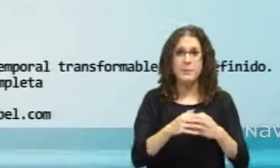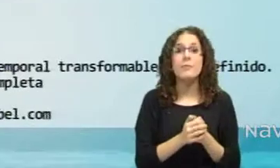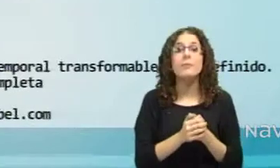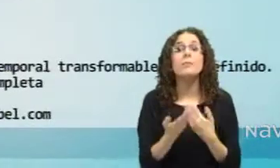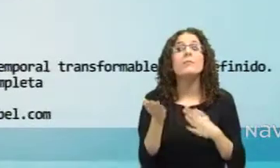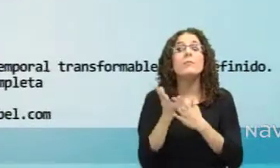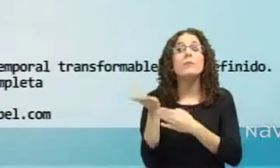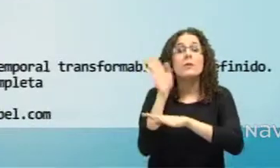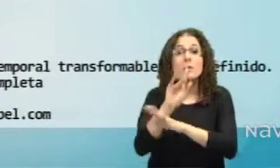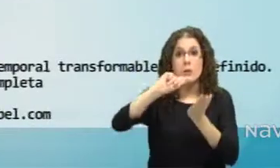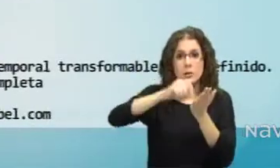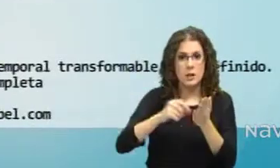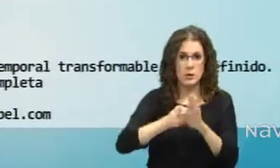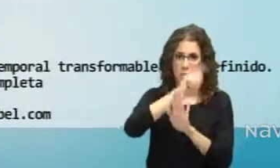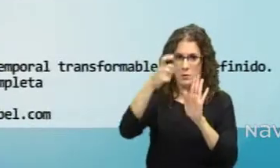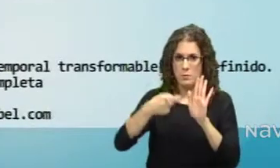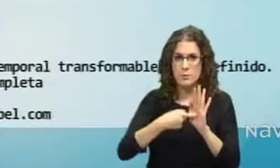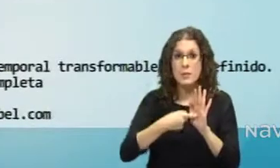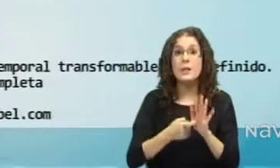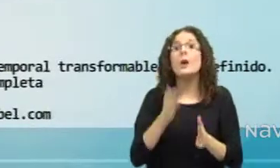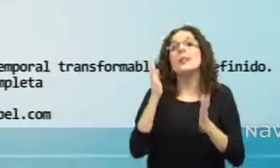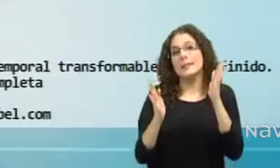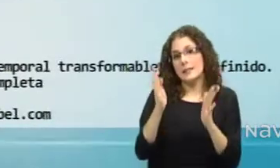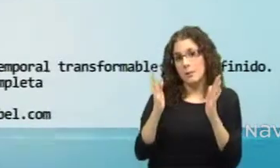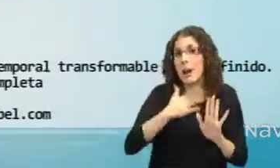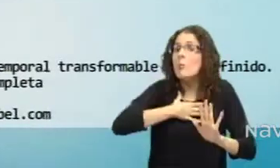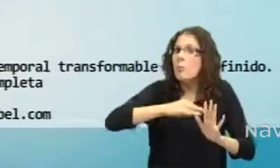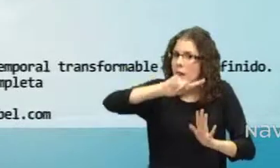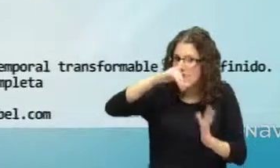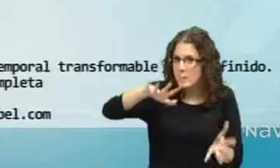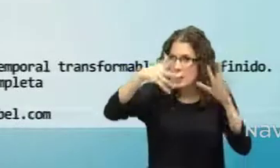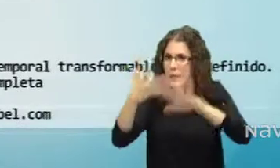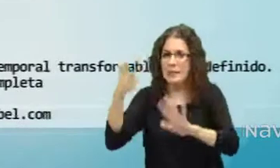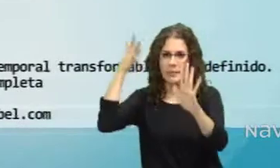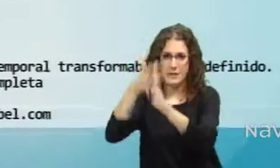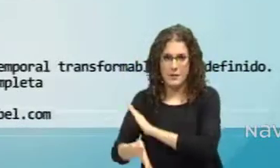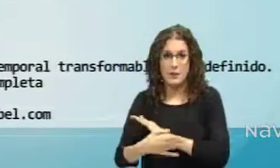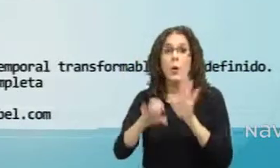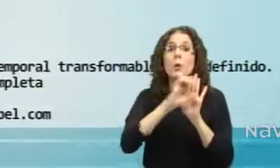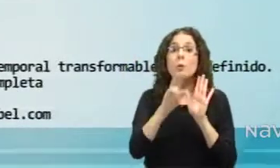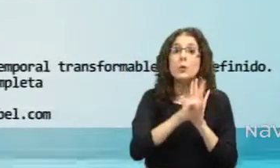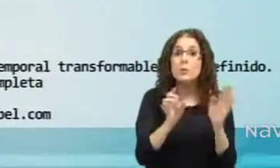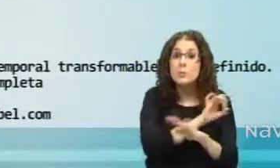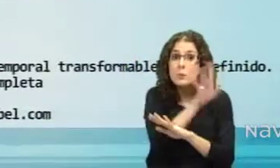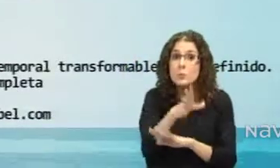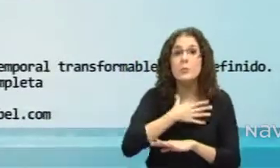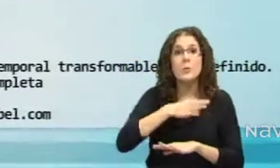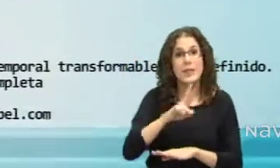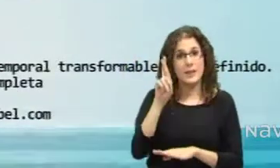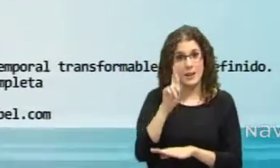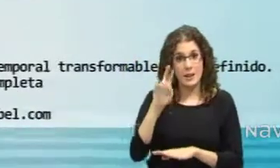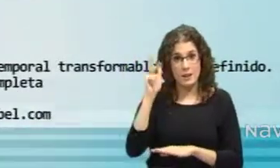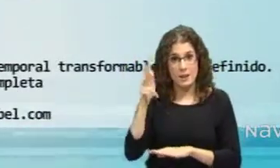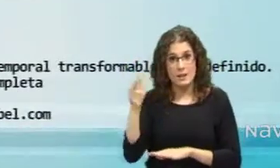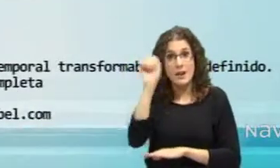jornada completa, inicialmente temporal, para transformar en indefinido. Puedes enviar tu currículum a rrhh